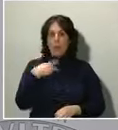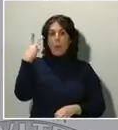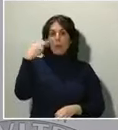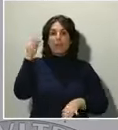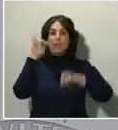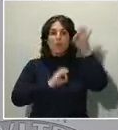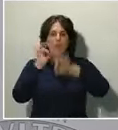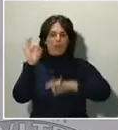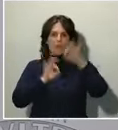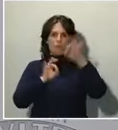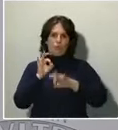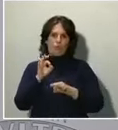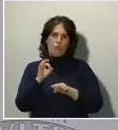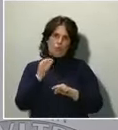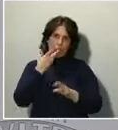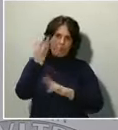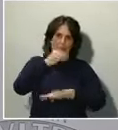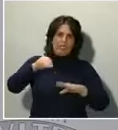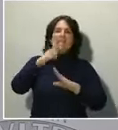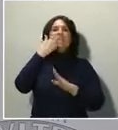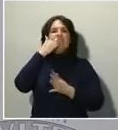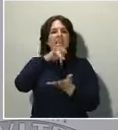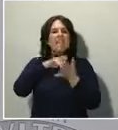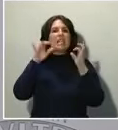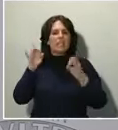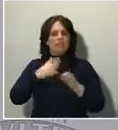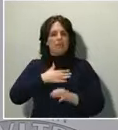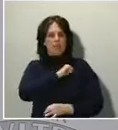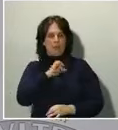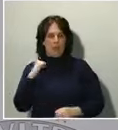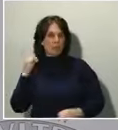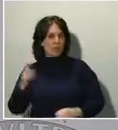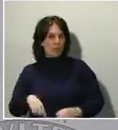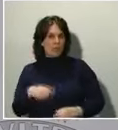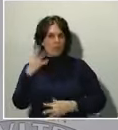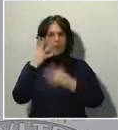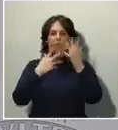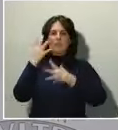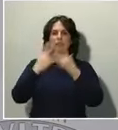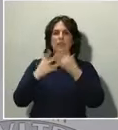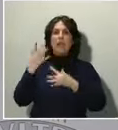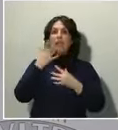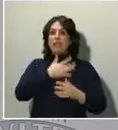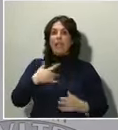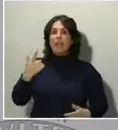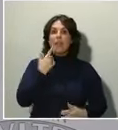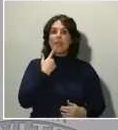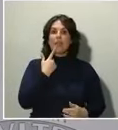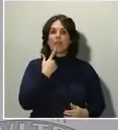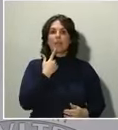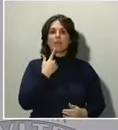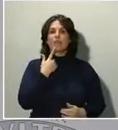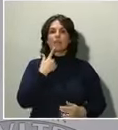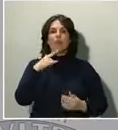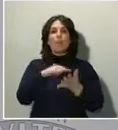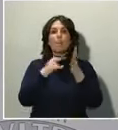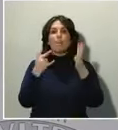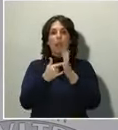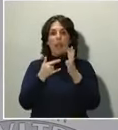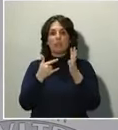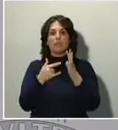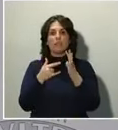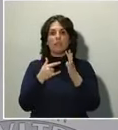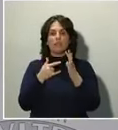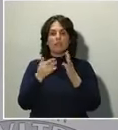también esa movilización de recursos privados. Estamos hablando de un plan de choque sin precedentes en la historia